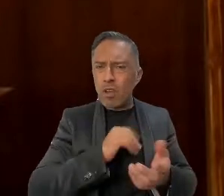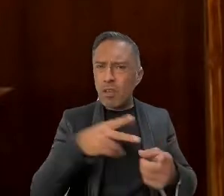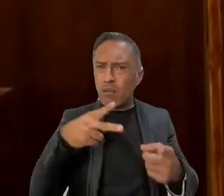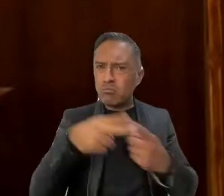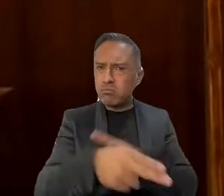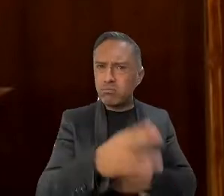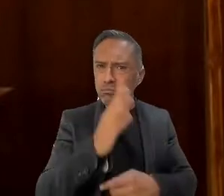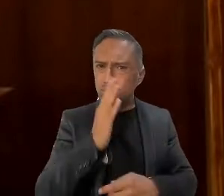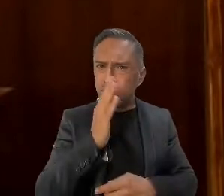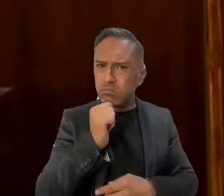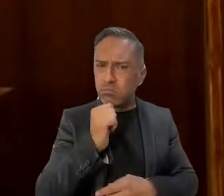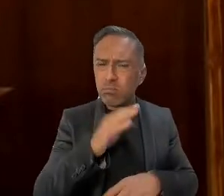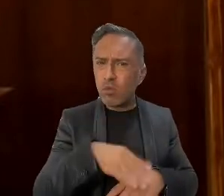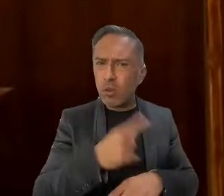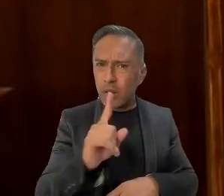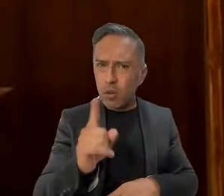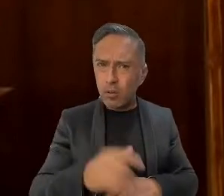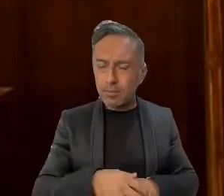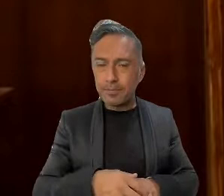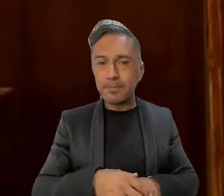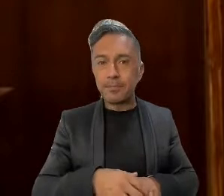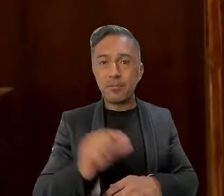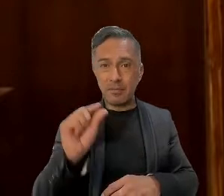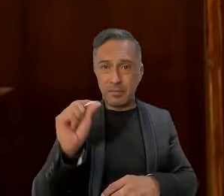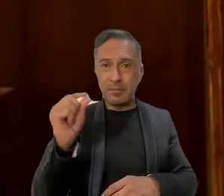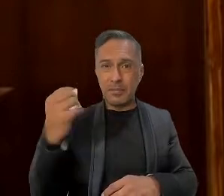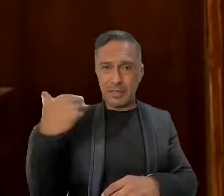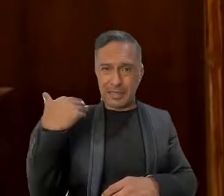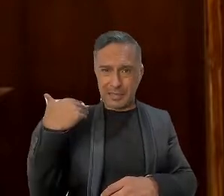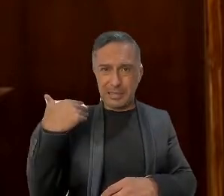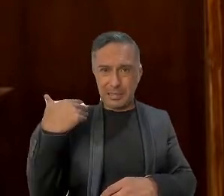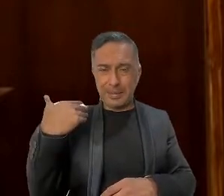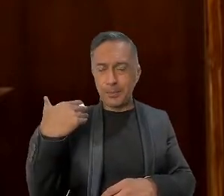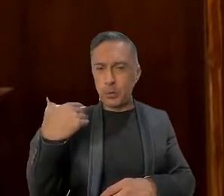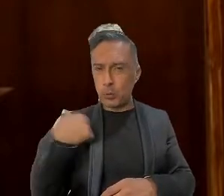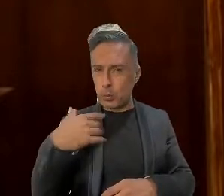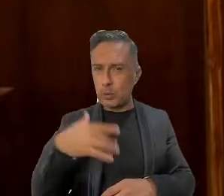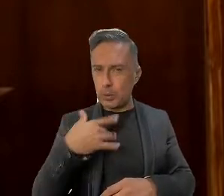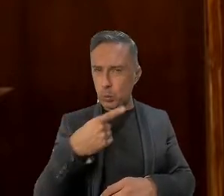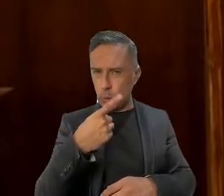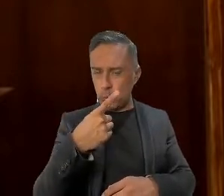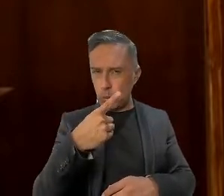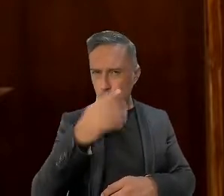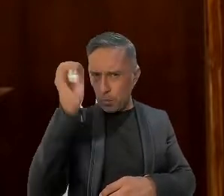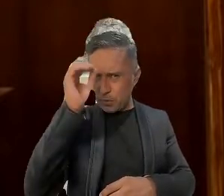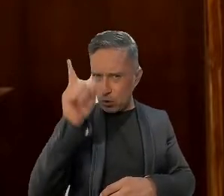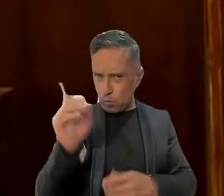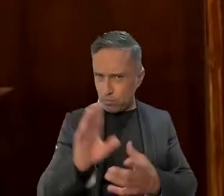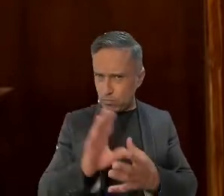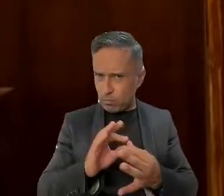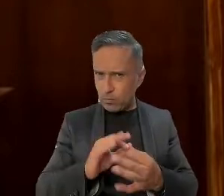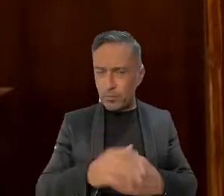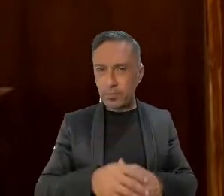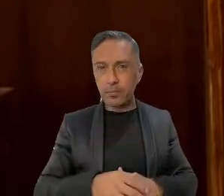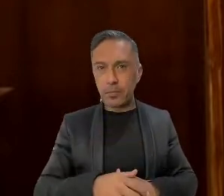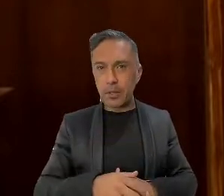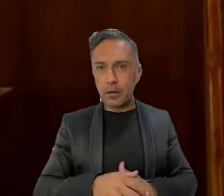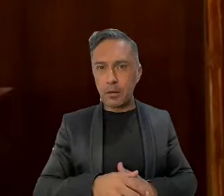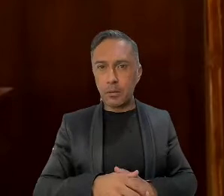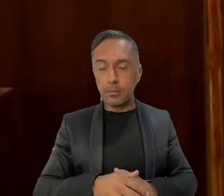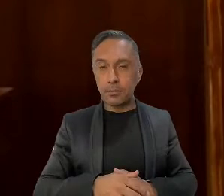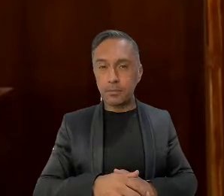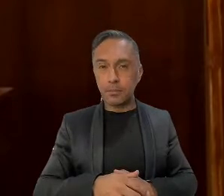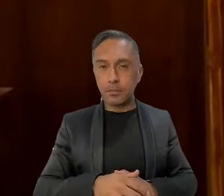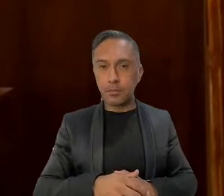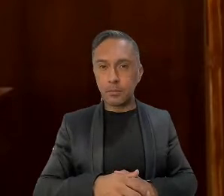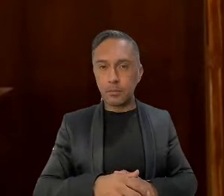Hace algunos días escuché la siguiente apreciación, que pareció concluyente